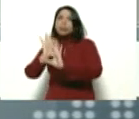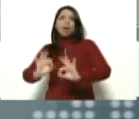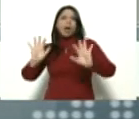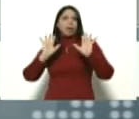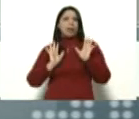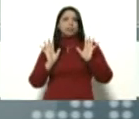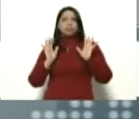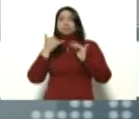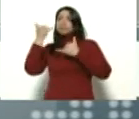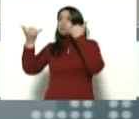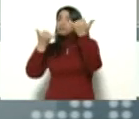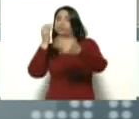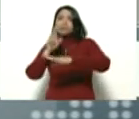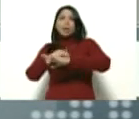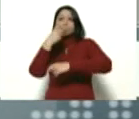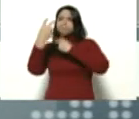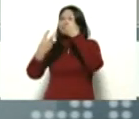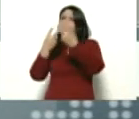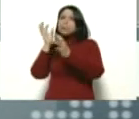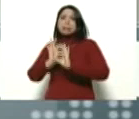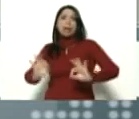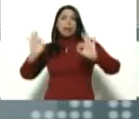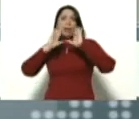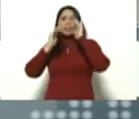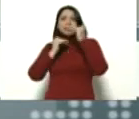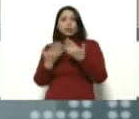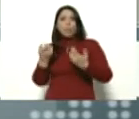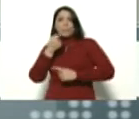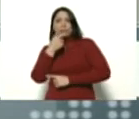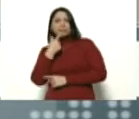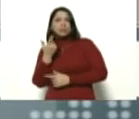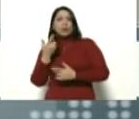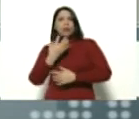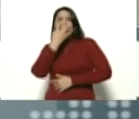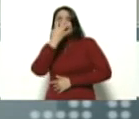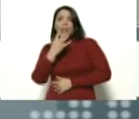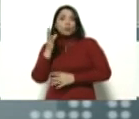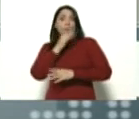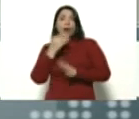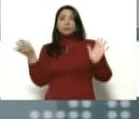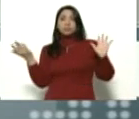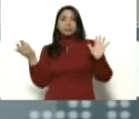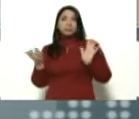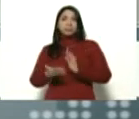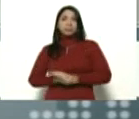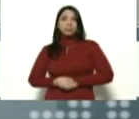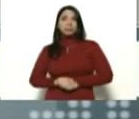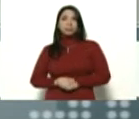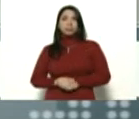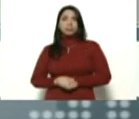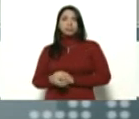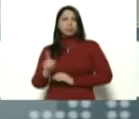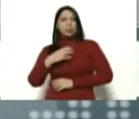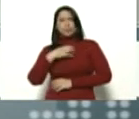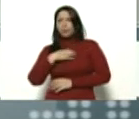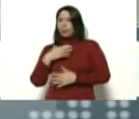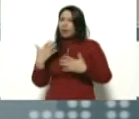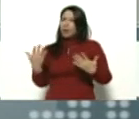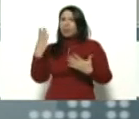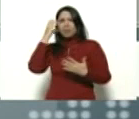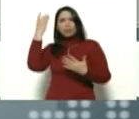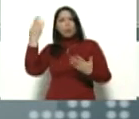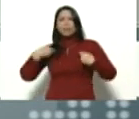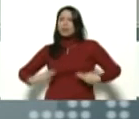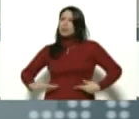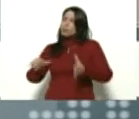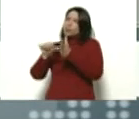un médico, no hay quien le ponga una atención, una medicina, un respirador, no hay. No puede ser, Dios santo, humanidad.